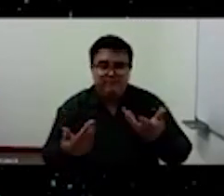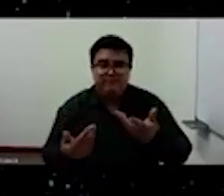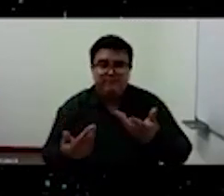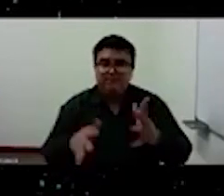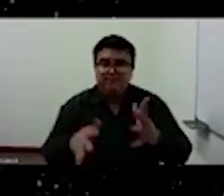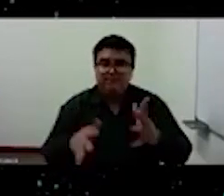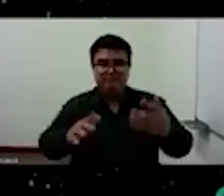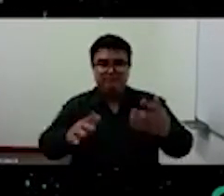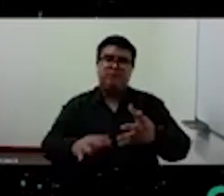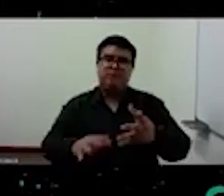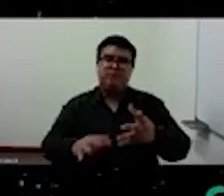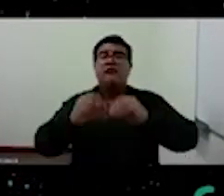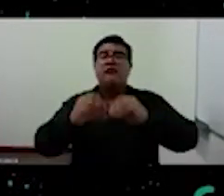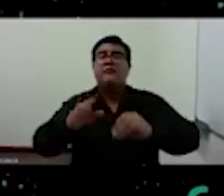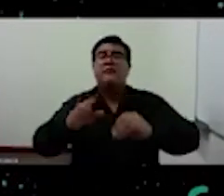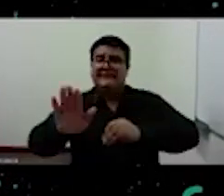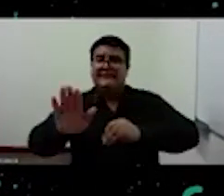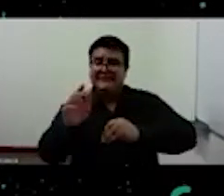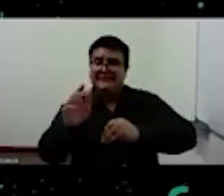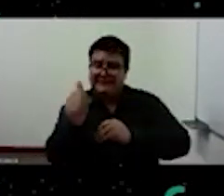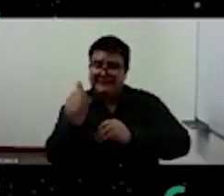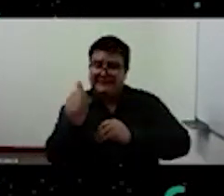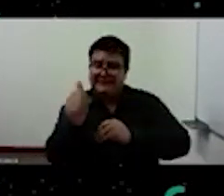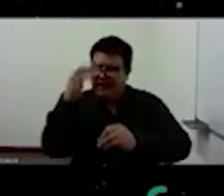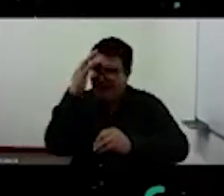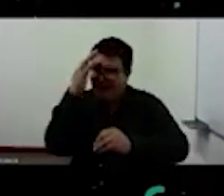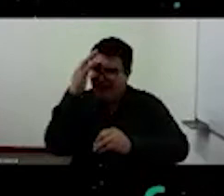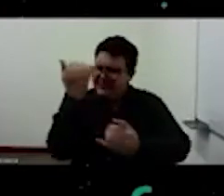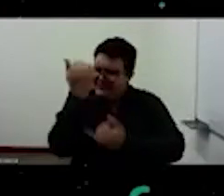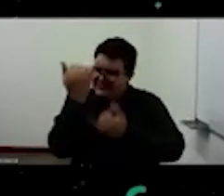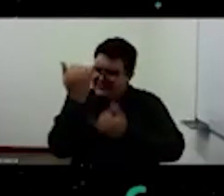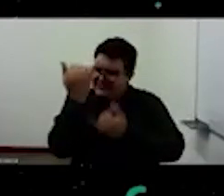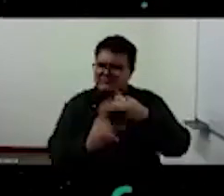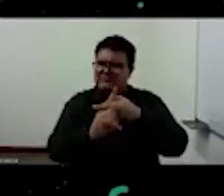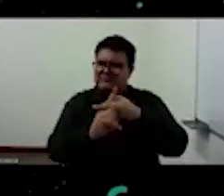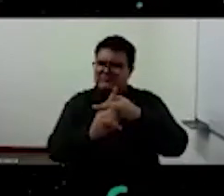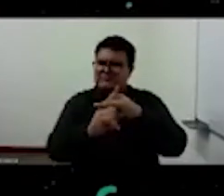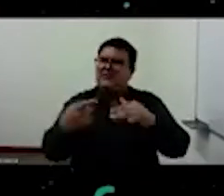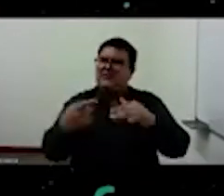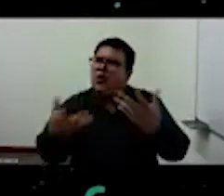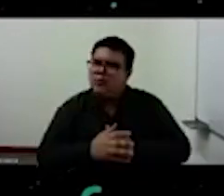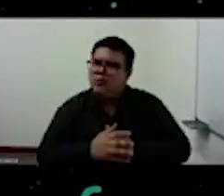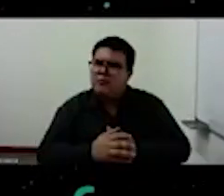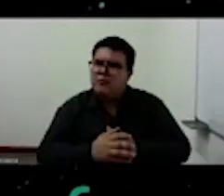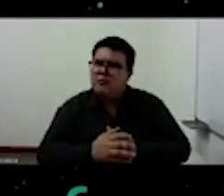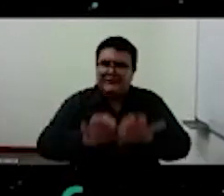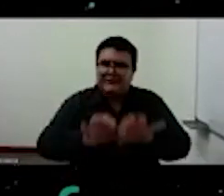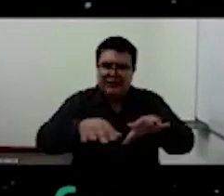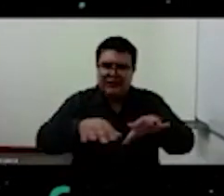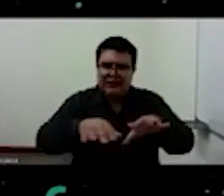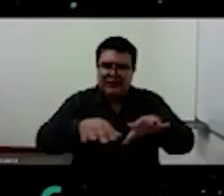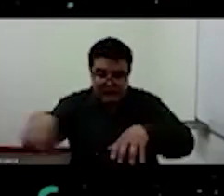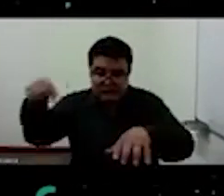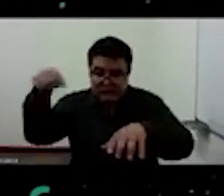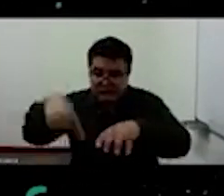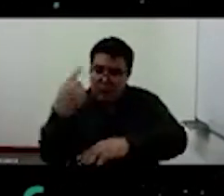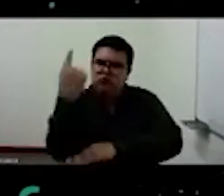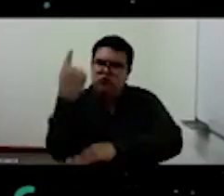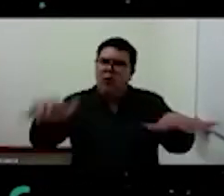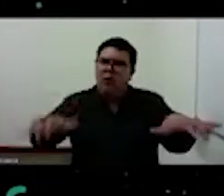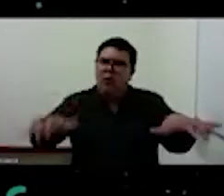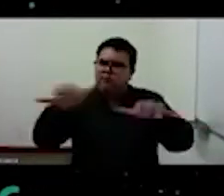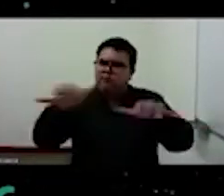misión principal, es definir la acción política como